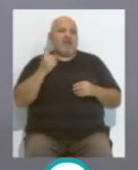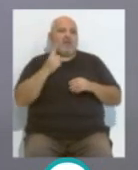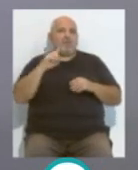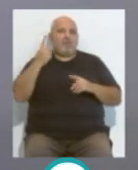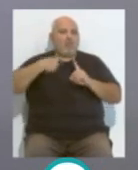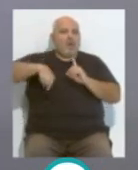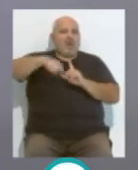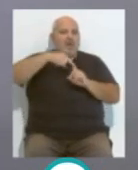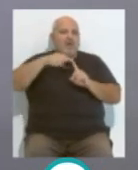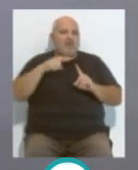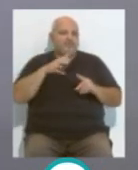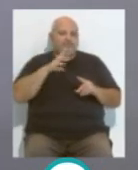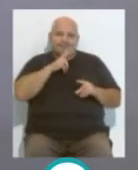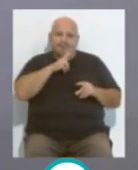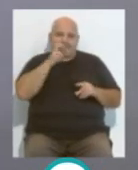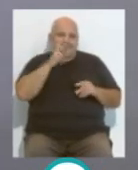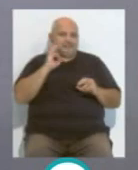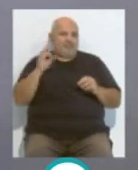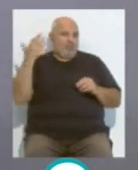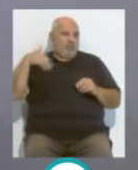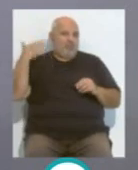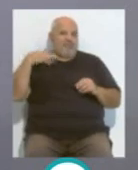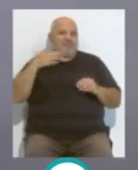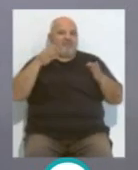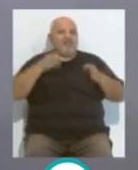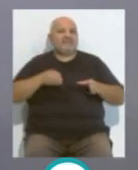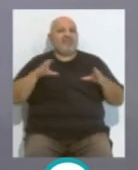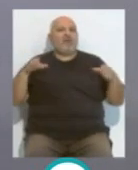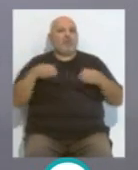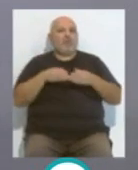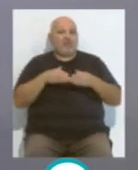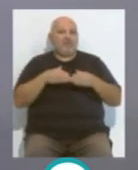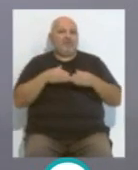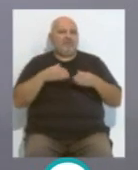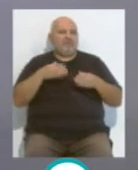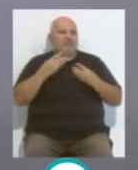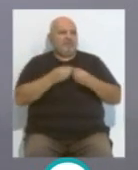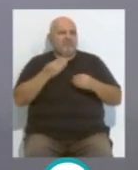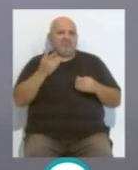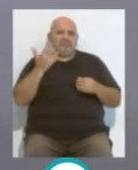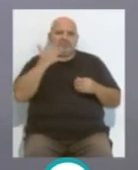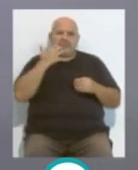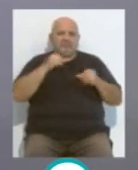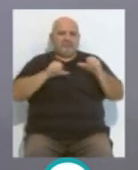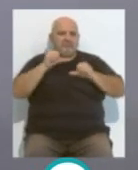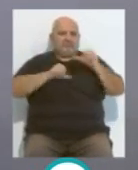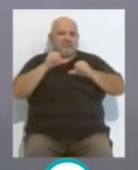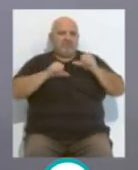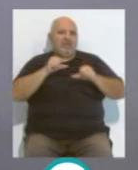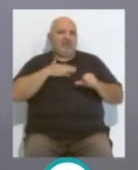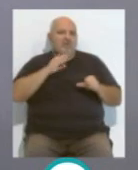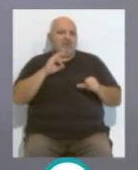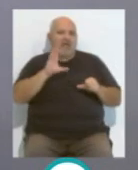una primera vuelta horrorosa en la fase de grupo que se clasificó, no sé, con algo raro ahí, que Camerún se